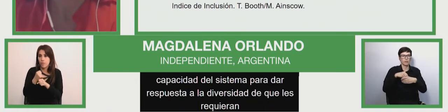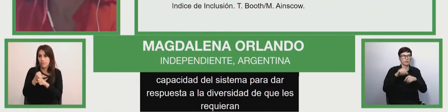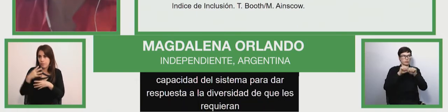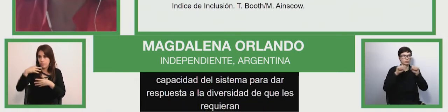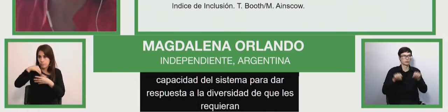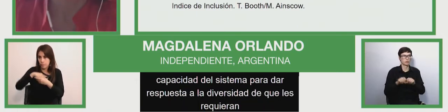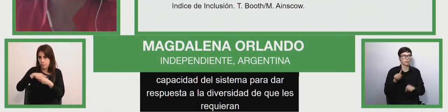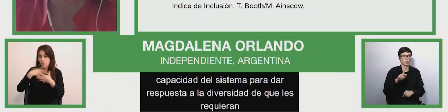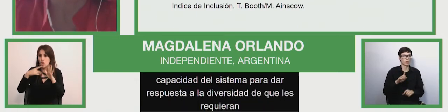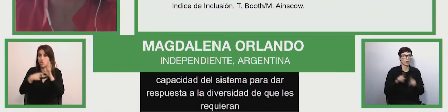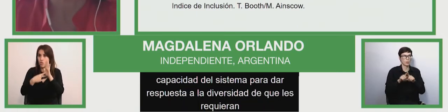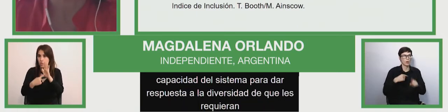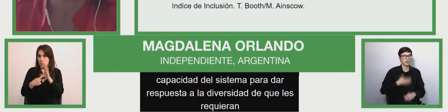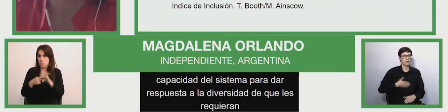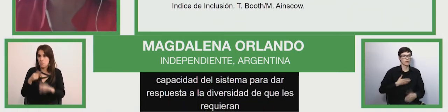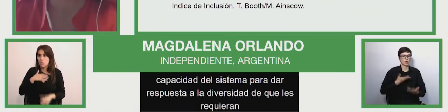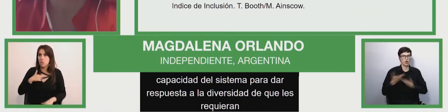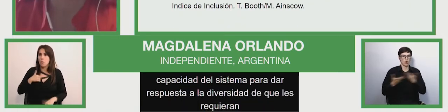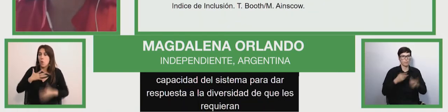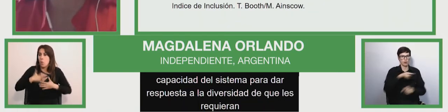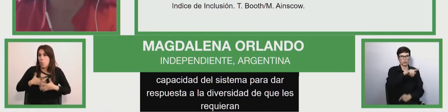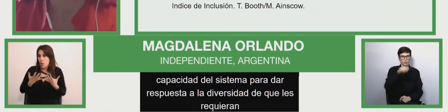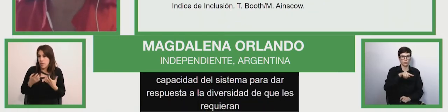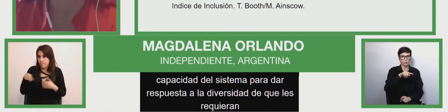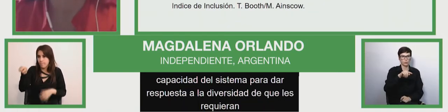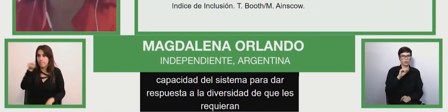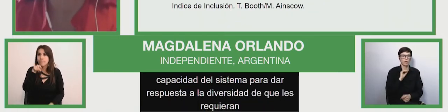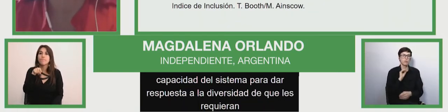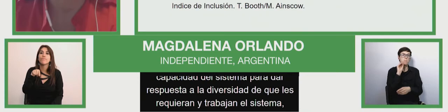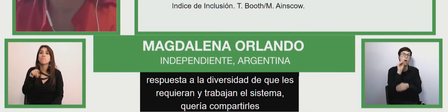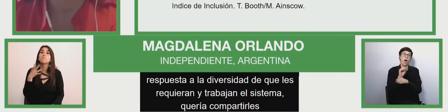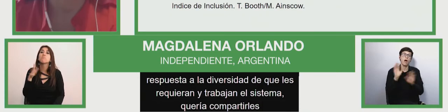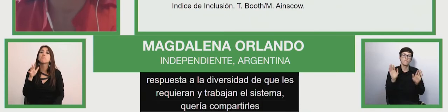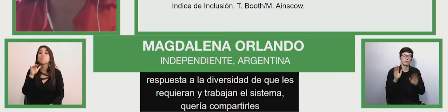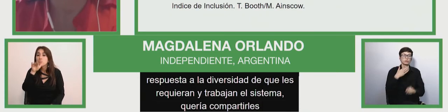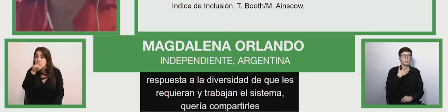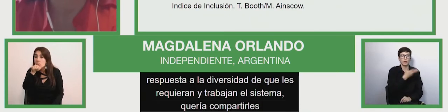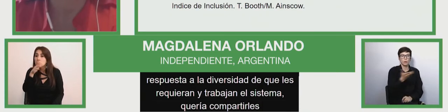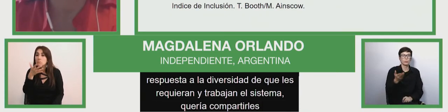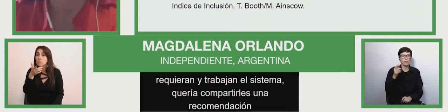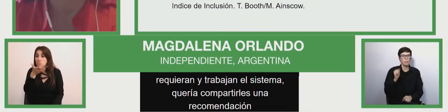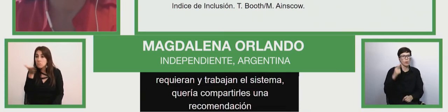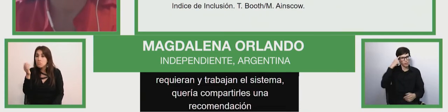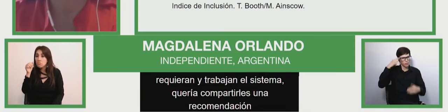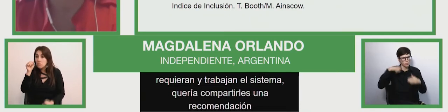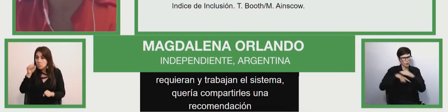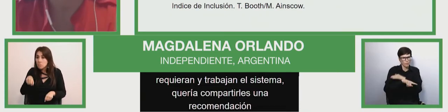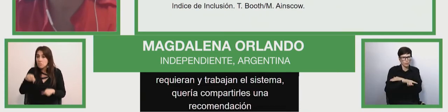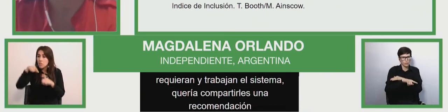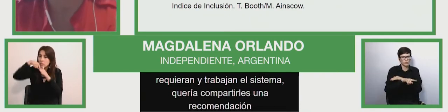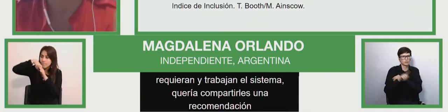Quería compartirles una recomendación, y es profundizar los aportes que lideró Gordon Porter en New Orleans, Canadá,